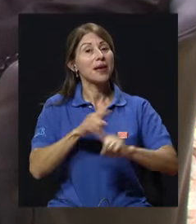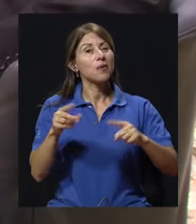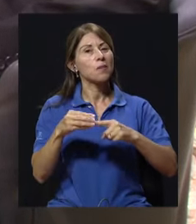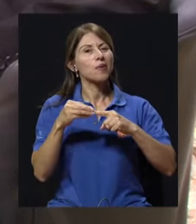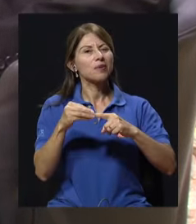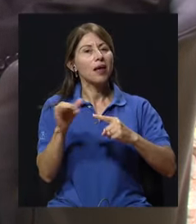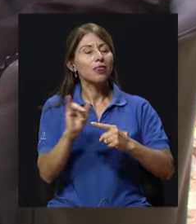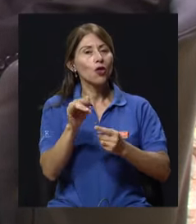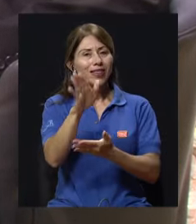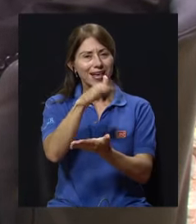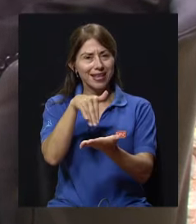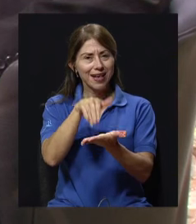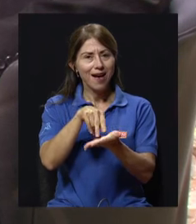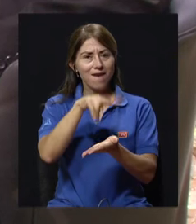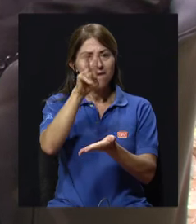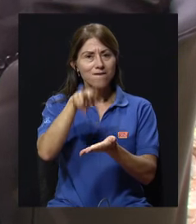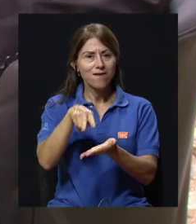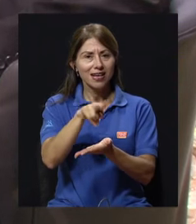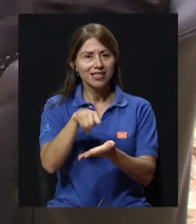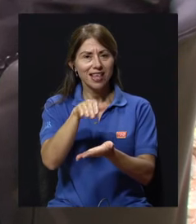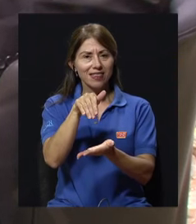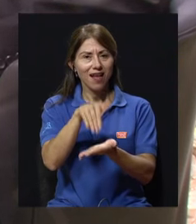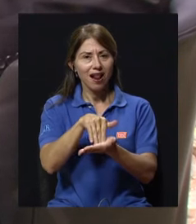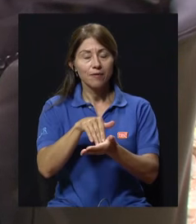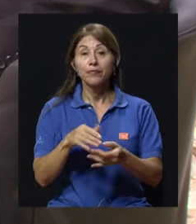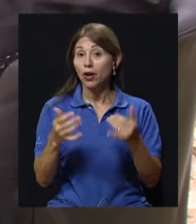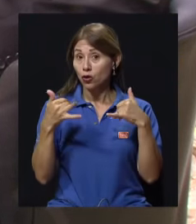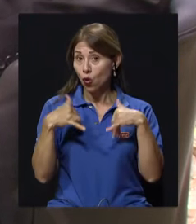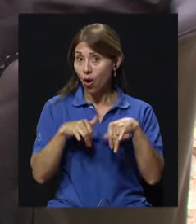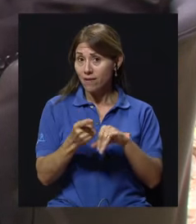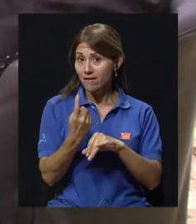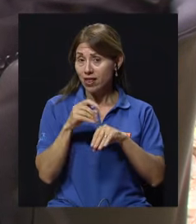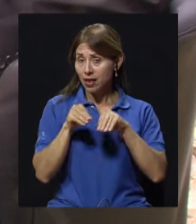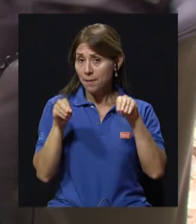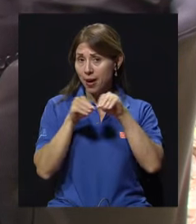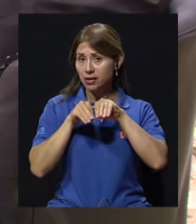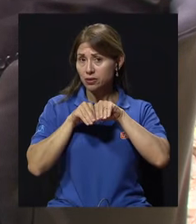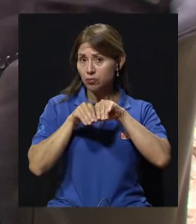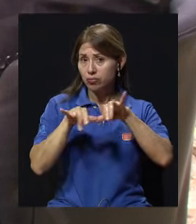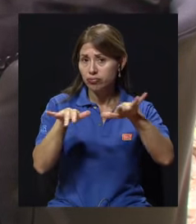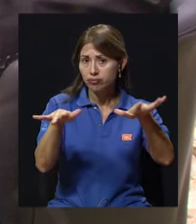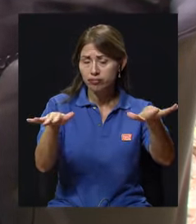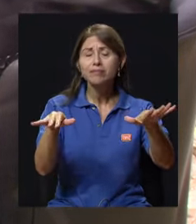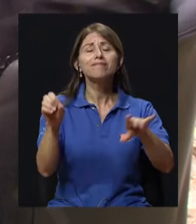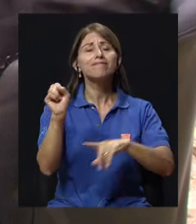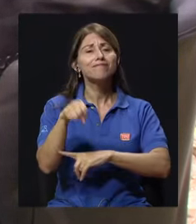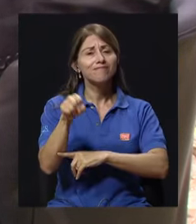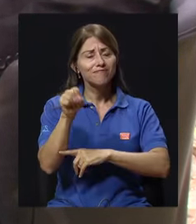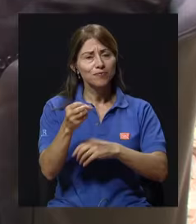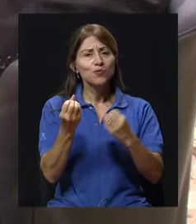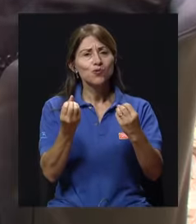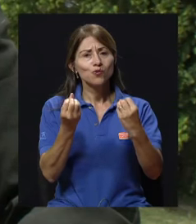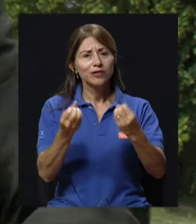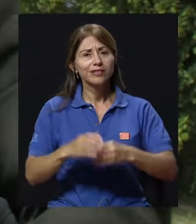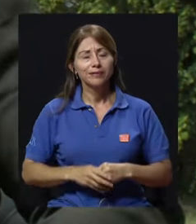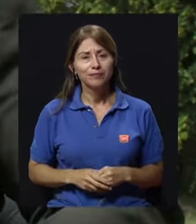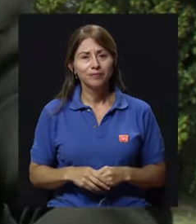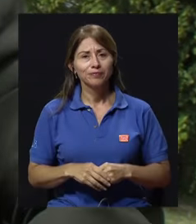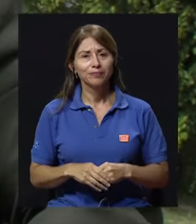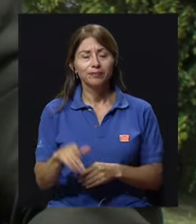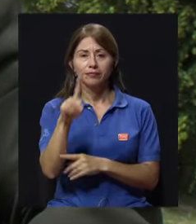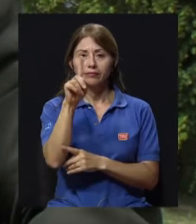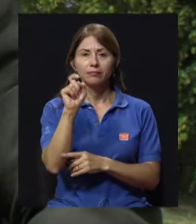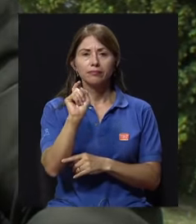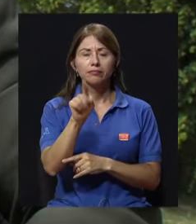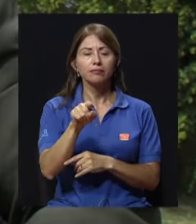en el Valle Central. Todavía nos falta por abarcar las zonas más rurales. Muchísimo, ¿Cuáles son las